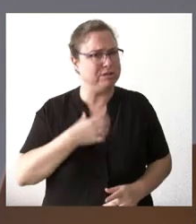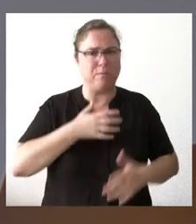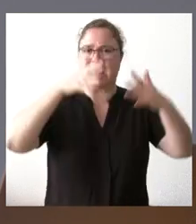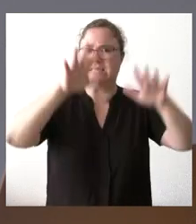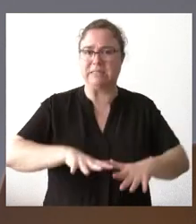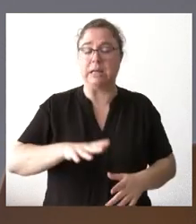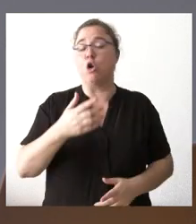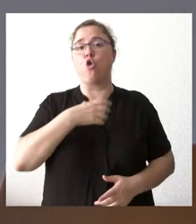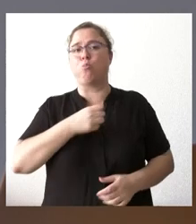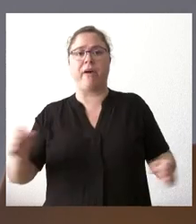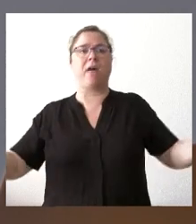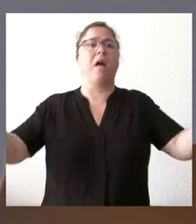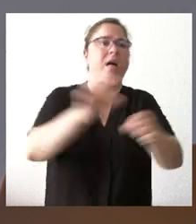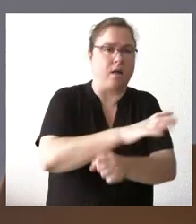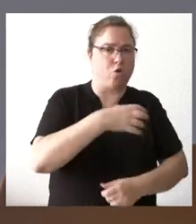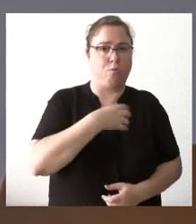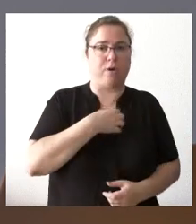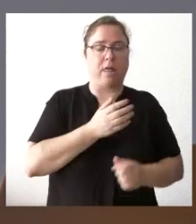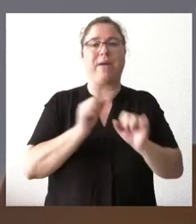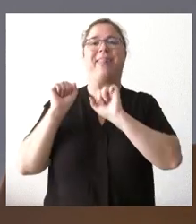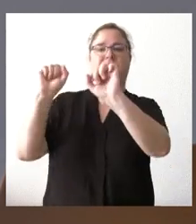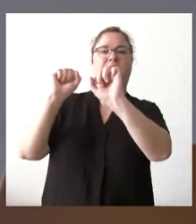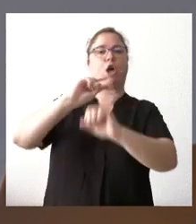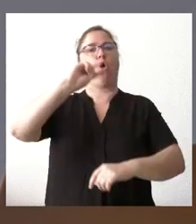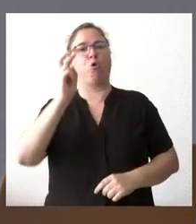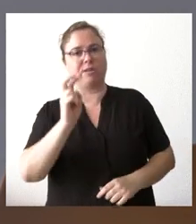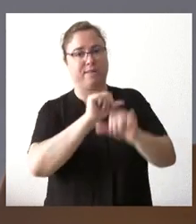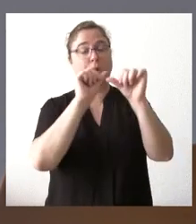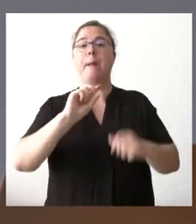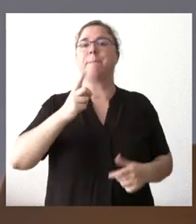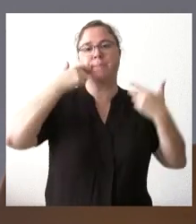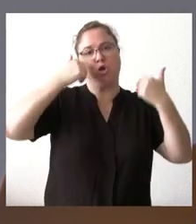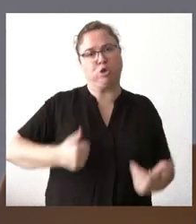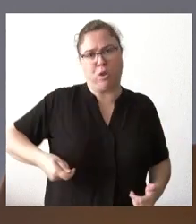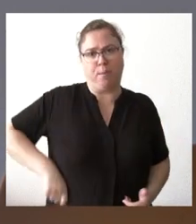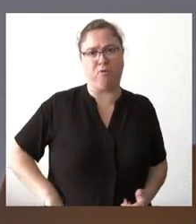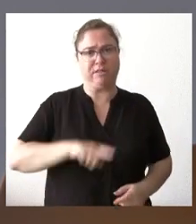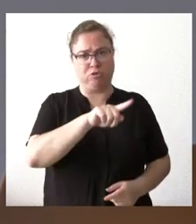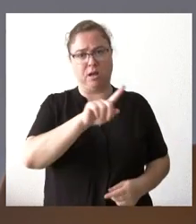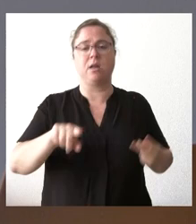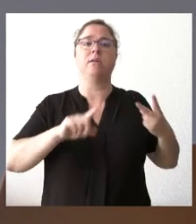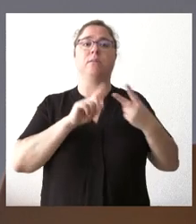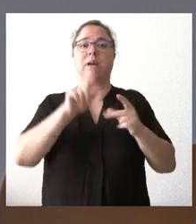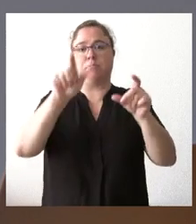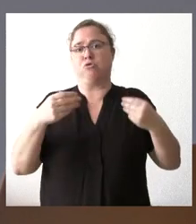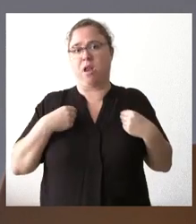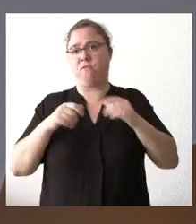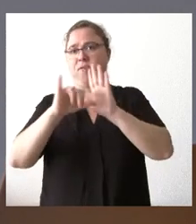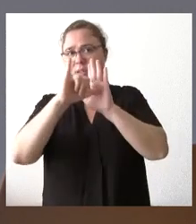el incendio y que hay que buscar líneas de defensa primero la seguridad del personal y luego por supuesto la de la población y